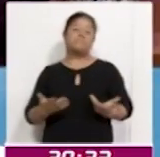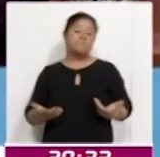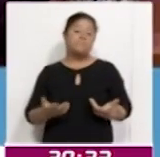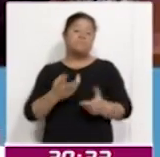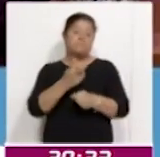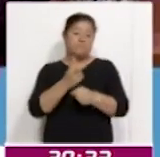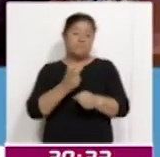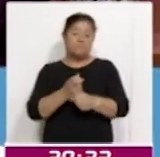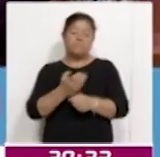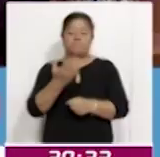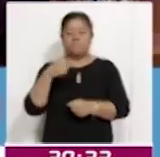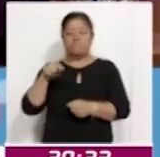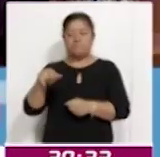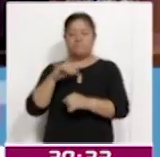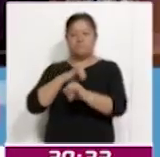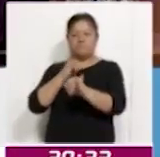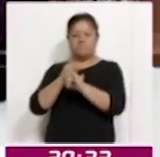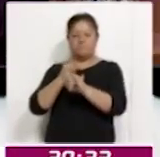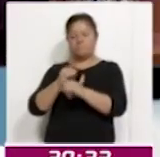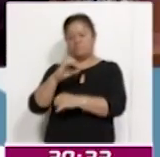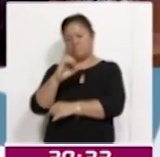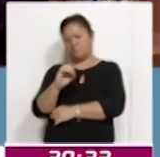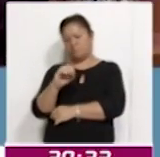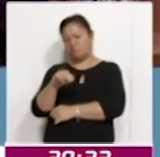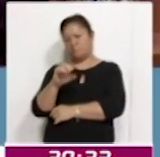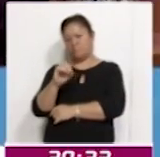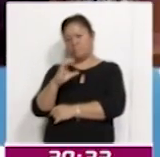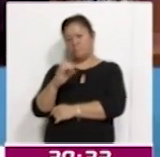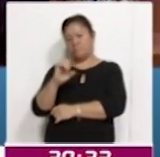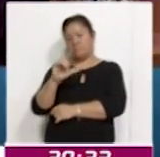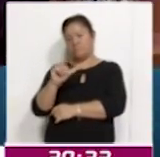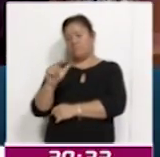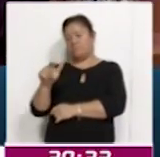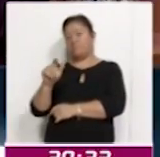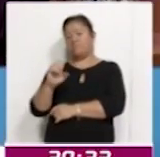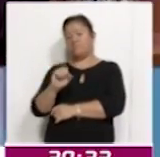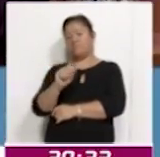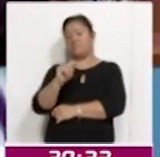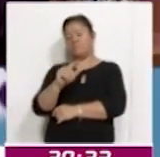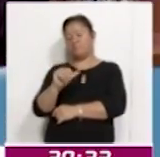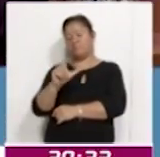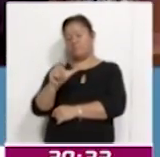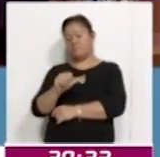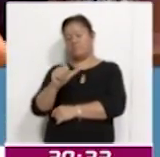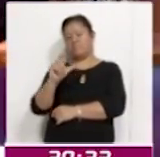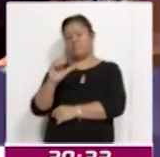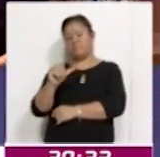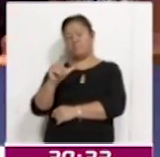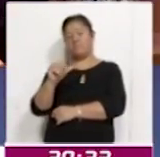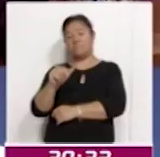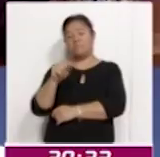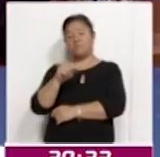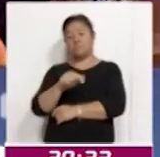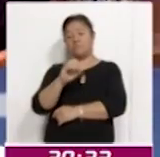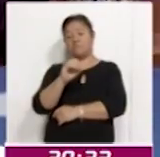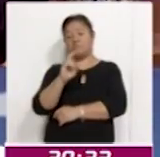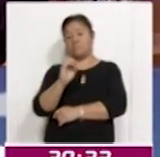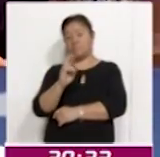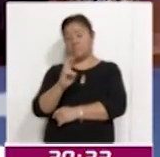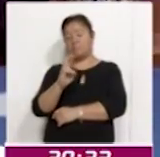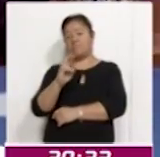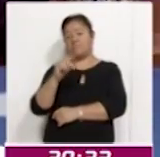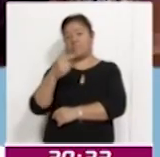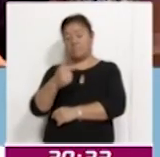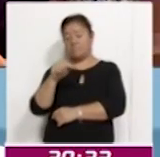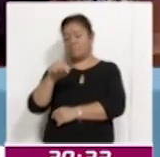consulten esta página, es conoceles Tlaxcala 2024.org.mx. Y la finalidad que tiene, bueno, pues es que la